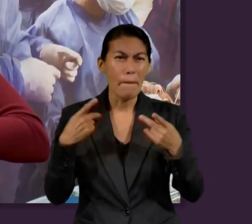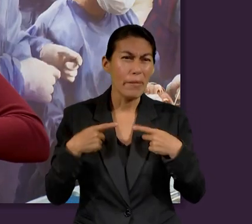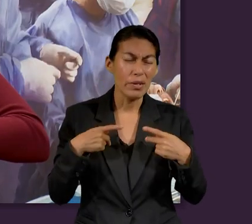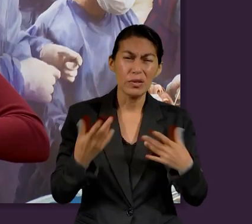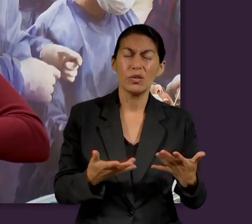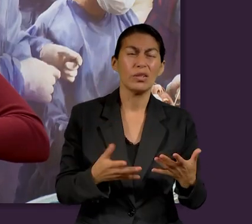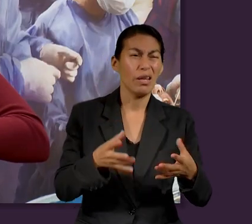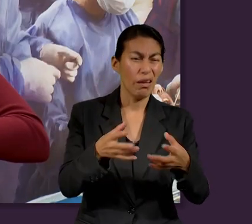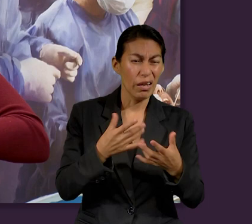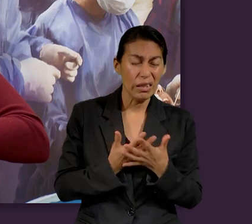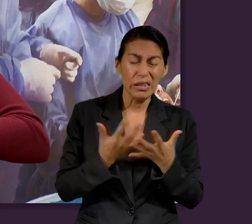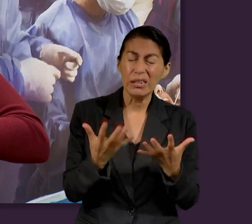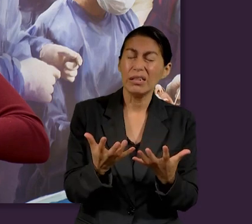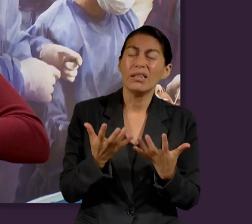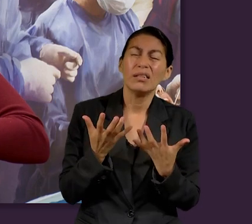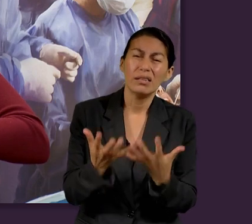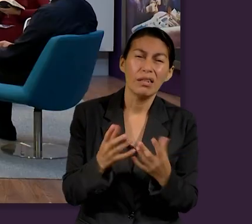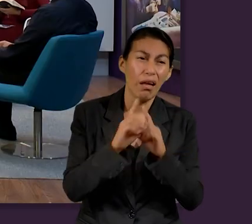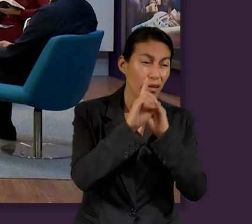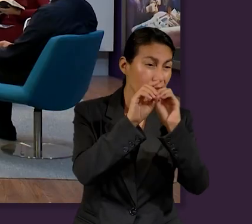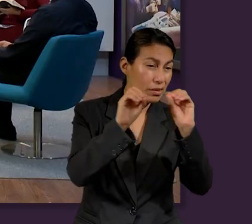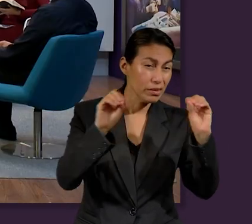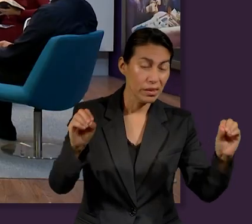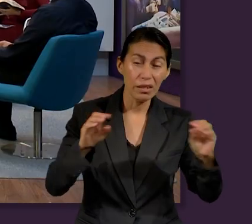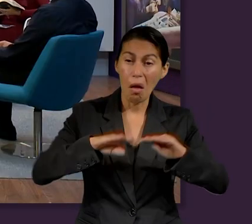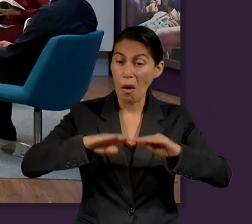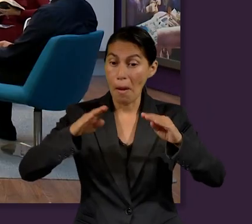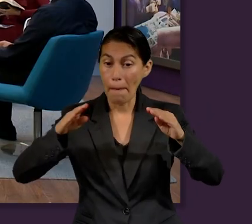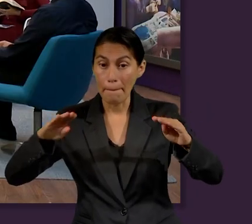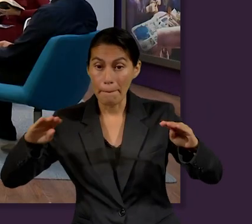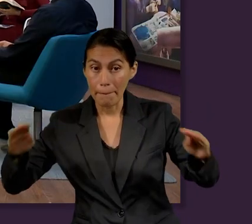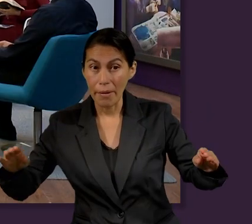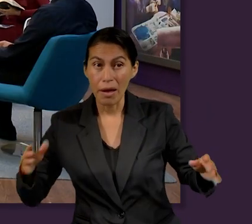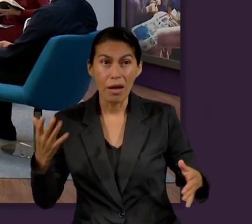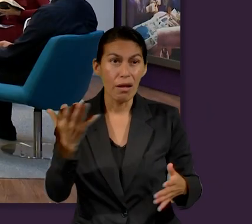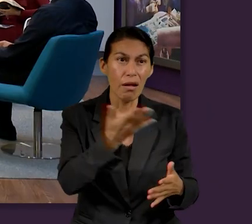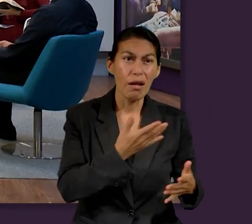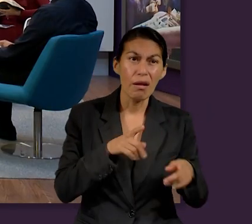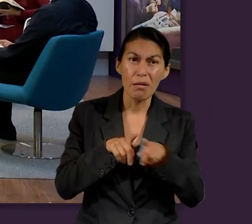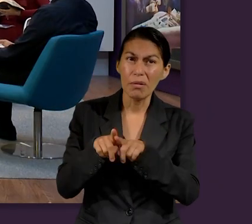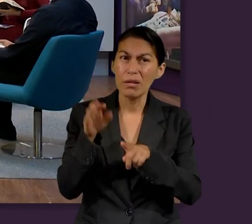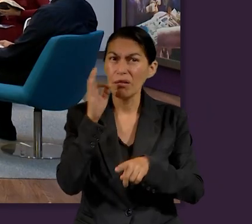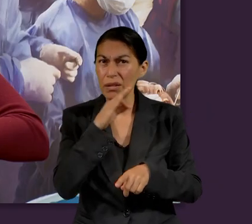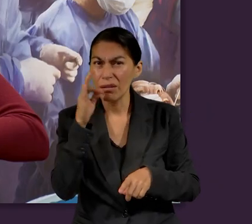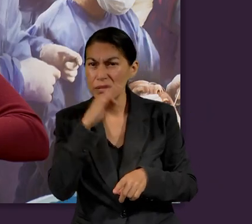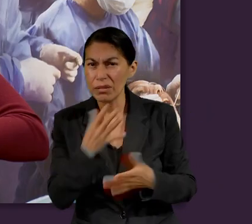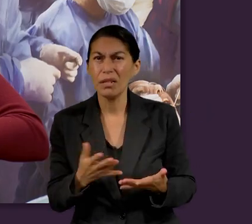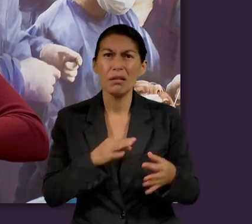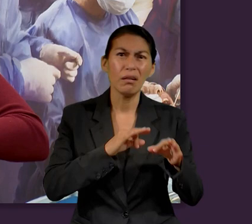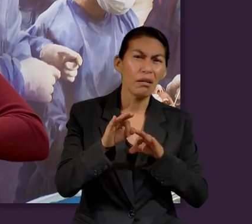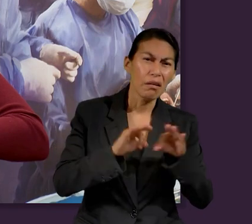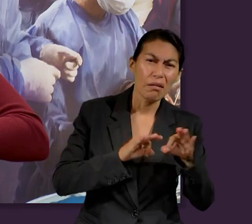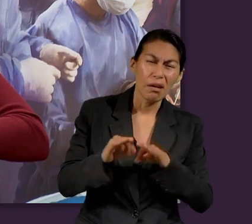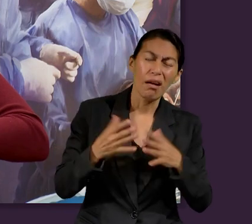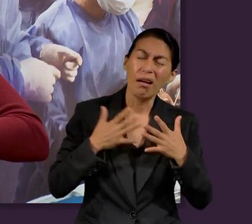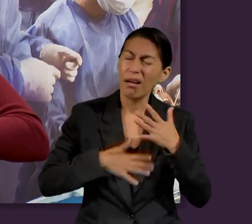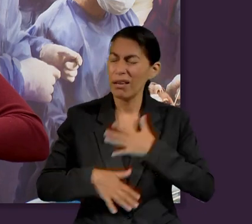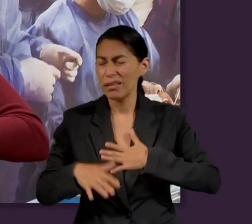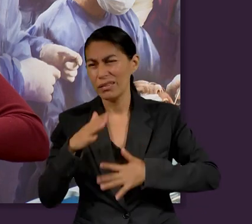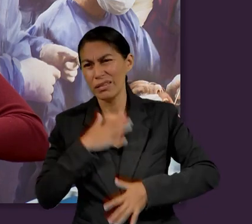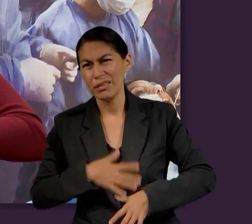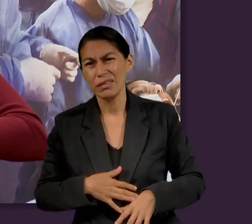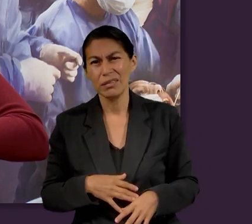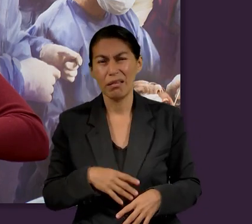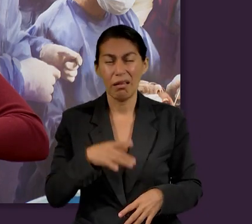peligros en la ciudad, peligros en el desierto, peligros en el mar, peligros entre falsos hermanos, en trabajo y fatiga, en